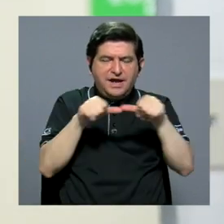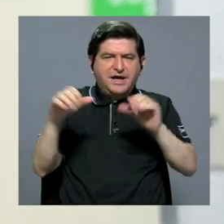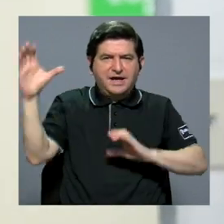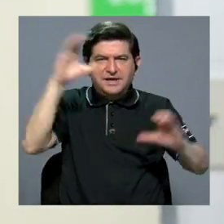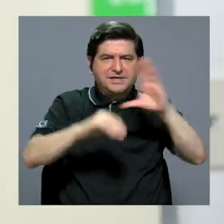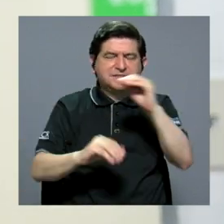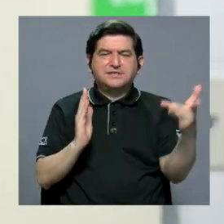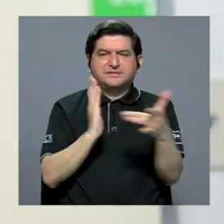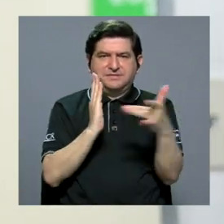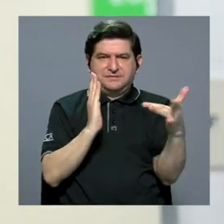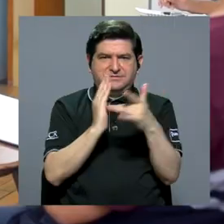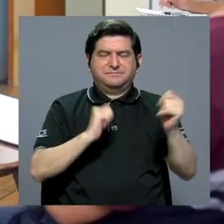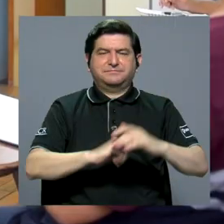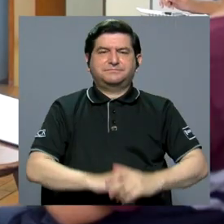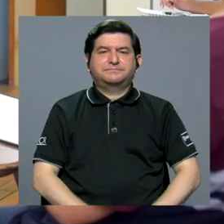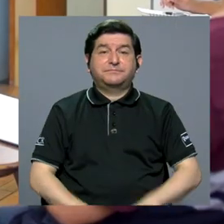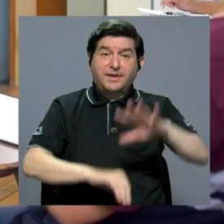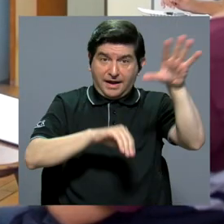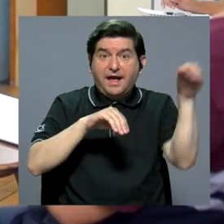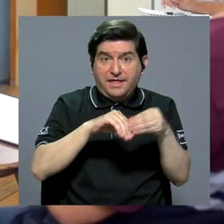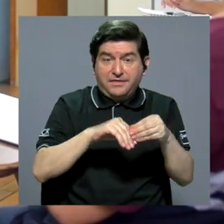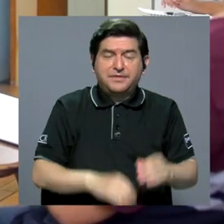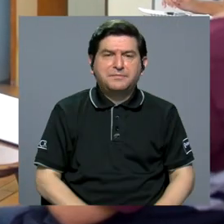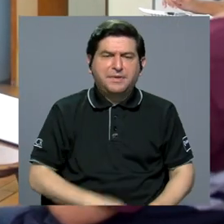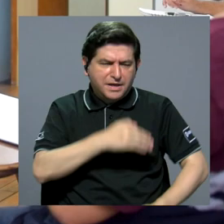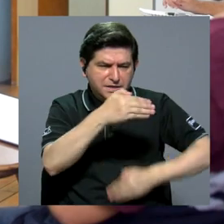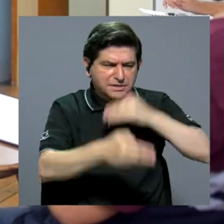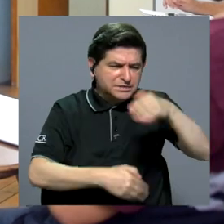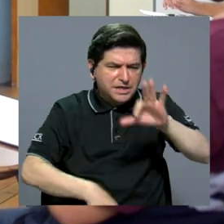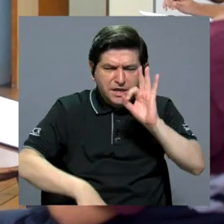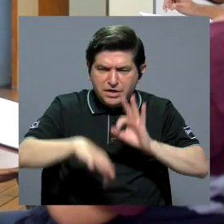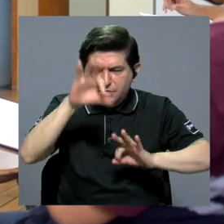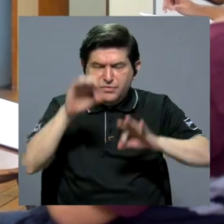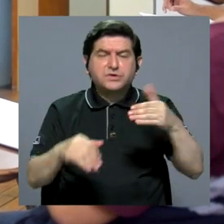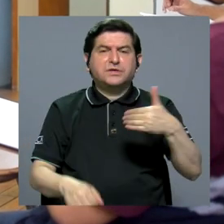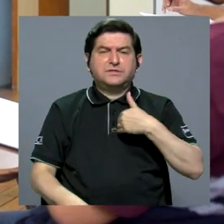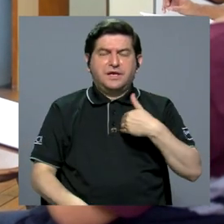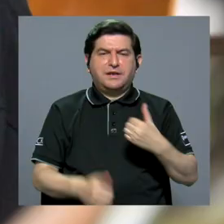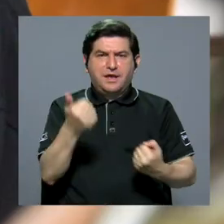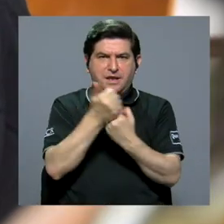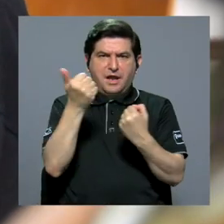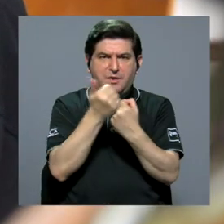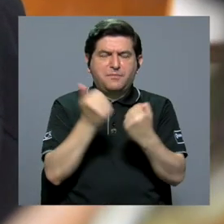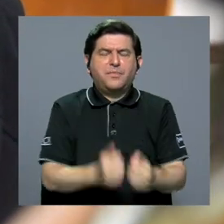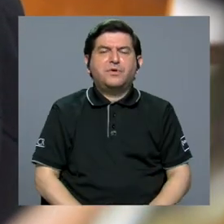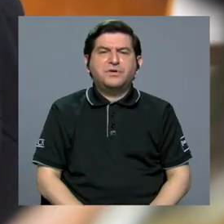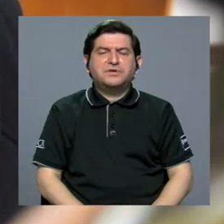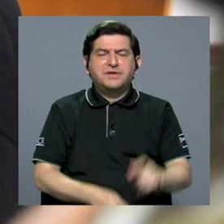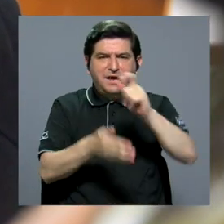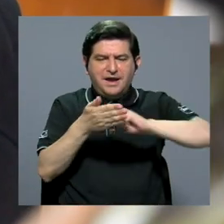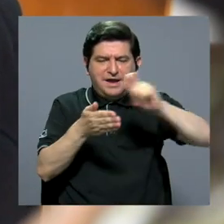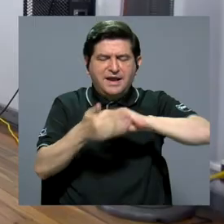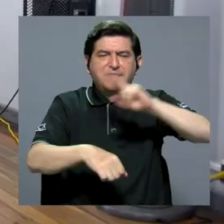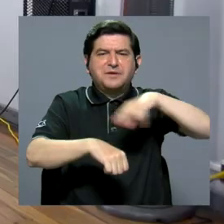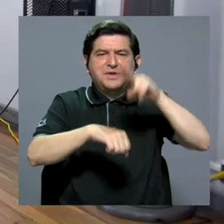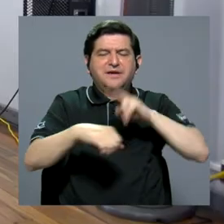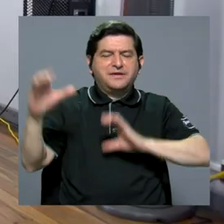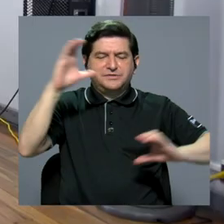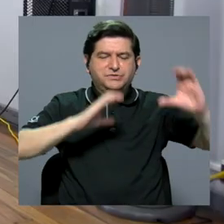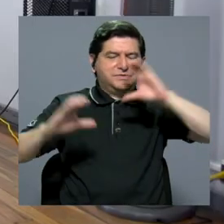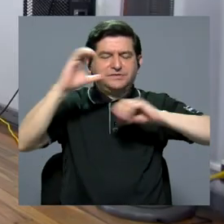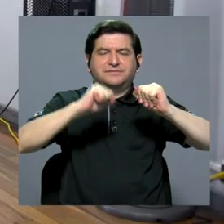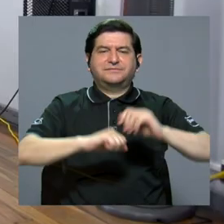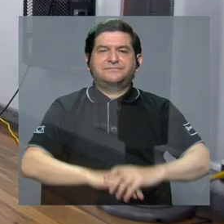ciencia y la tecnología. Además, en el proceso de selección cuenta con el apoyo de la Academia Nacional de Ciencias.